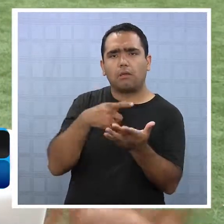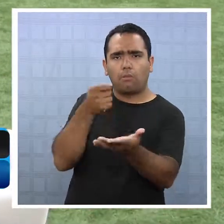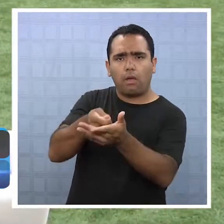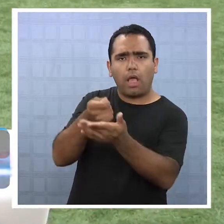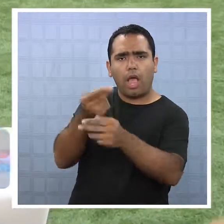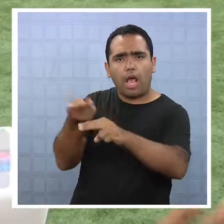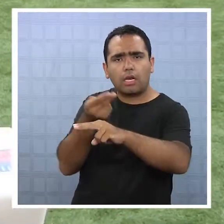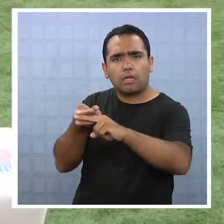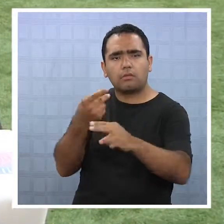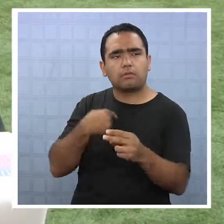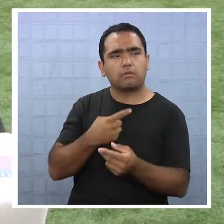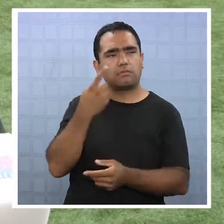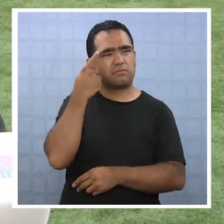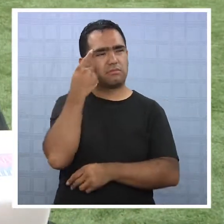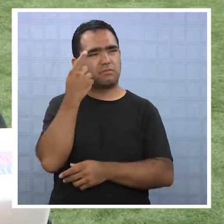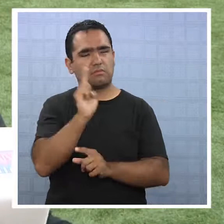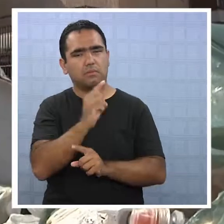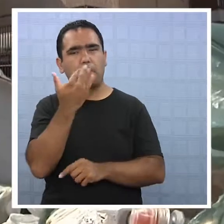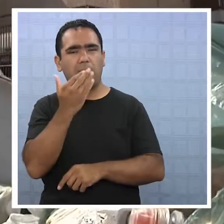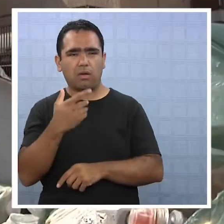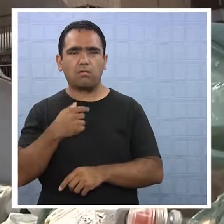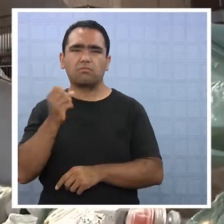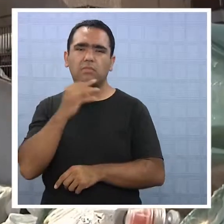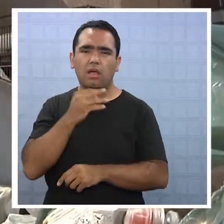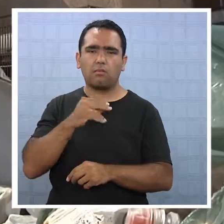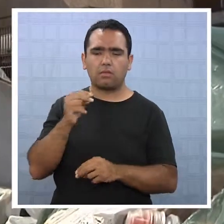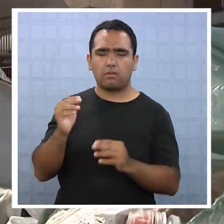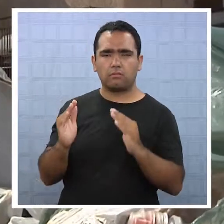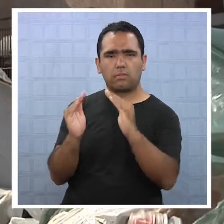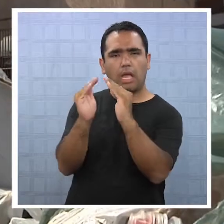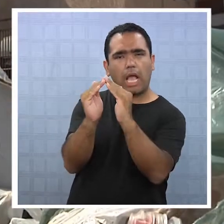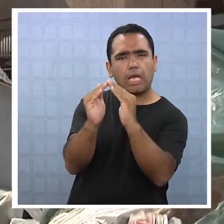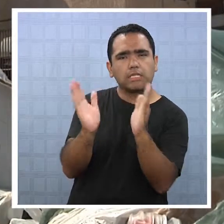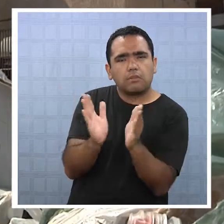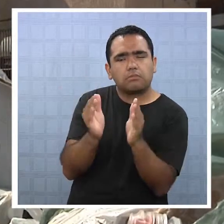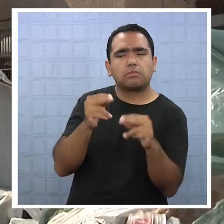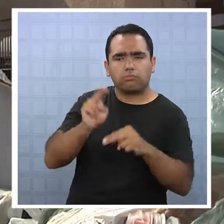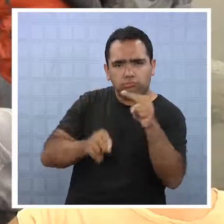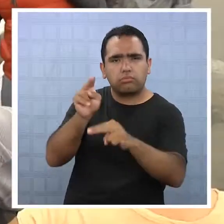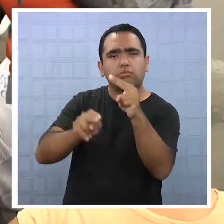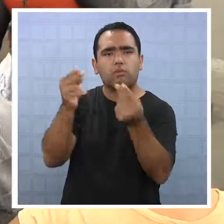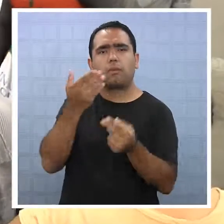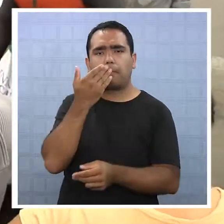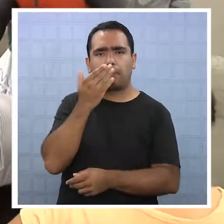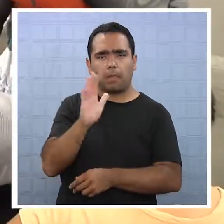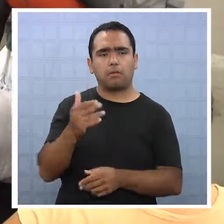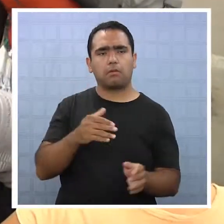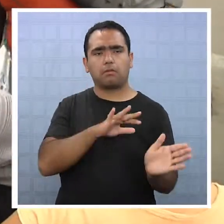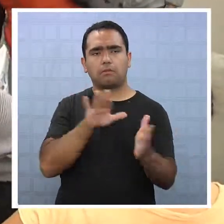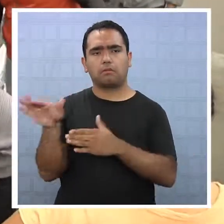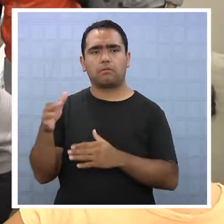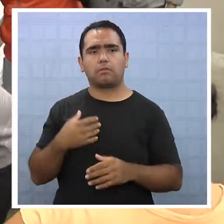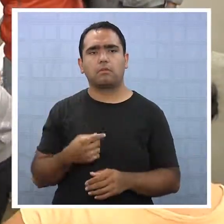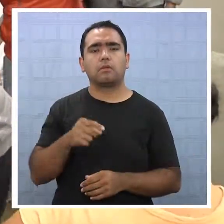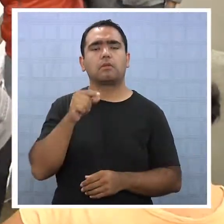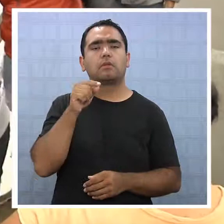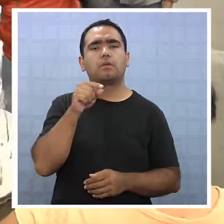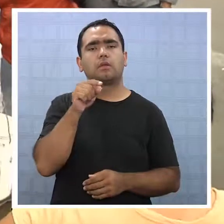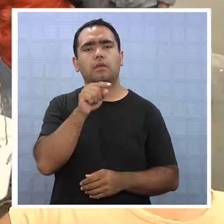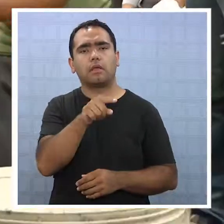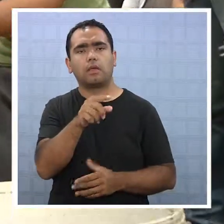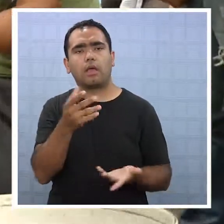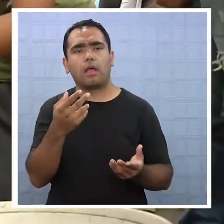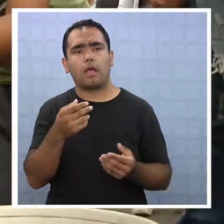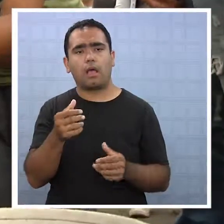media agua como emergencia, ahí uno sigue luchando más para que después pronto venga la casa y va apurando. Las autoridades han